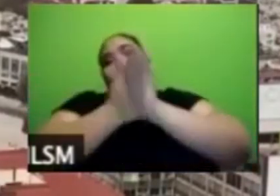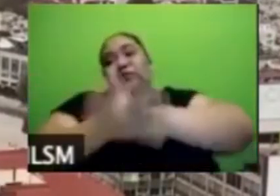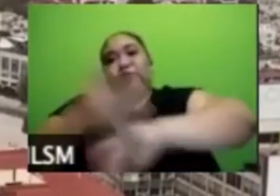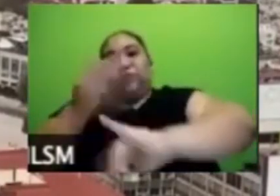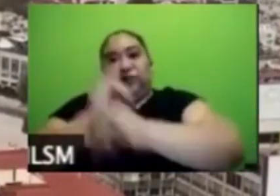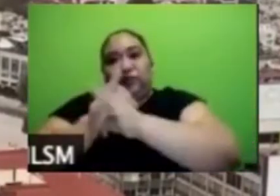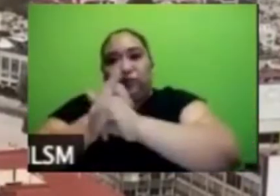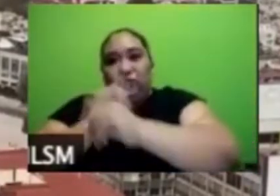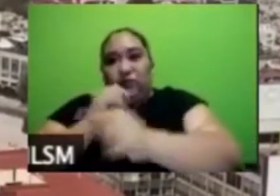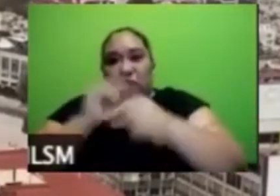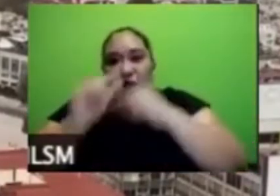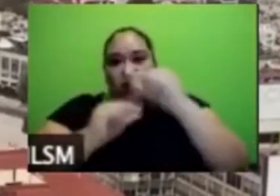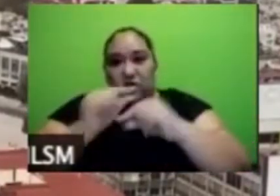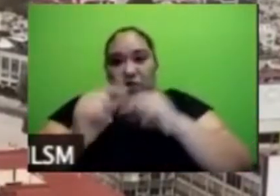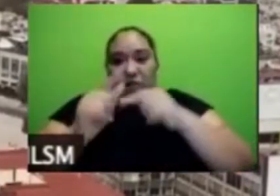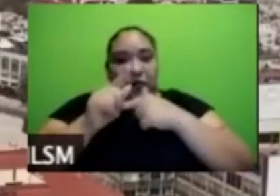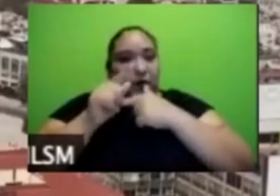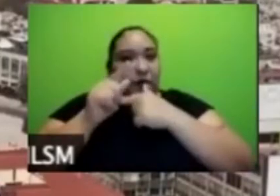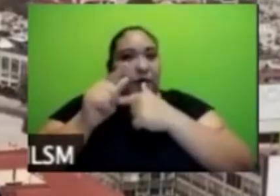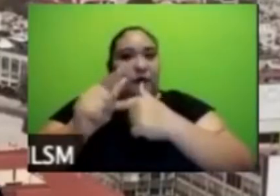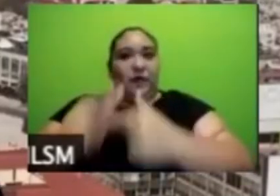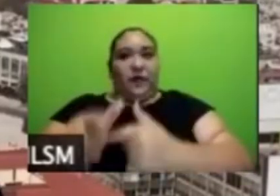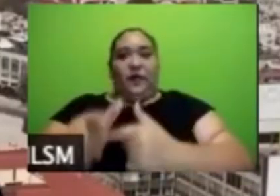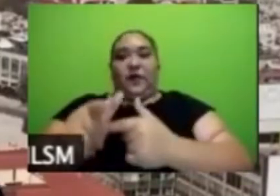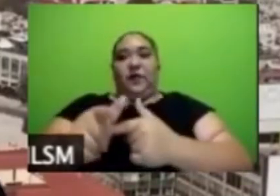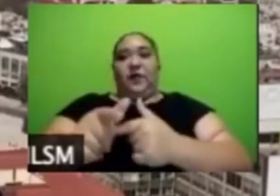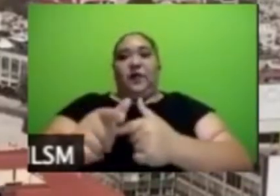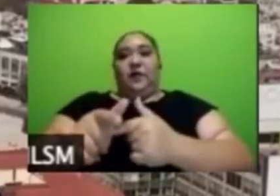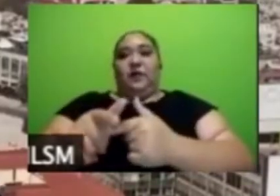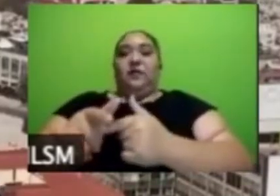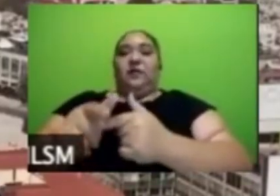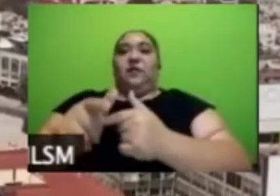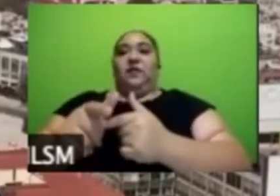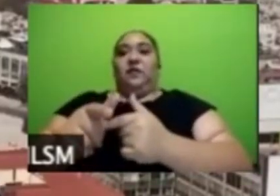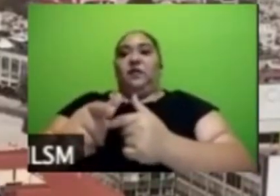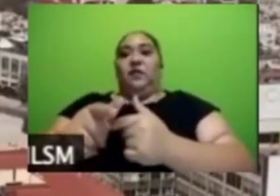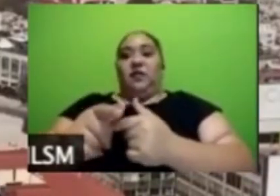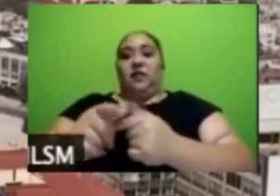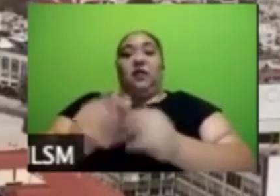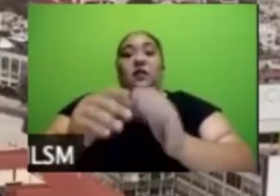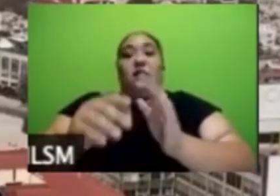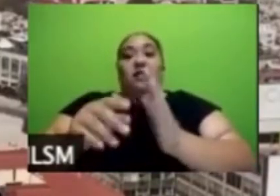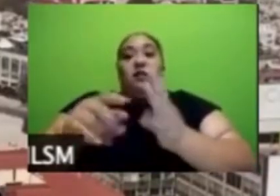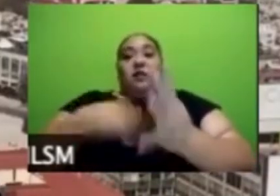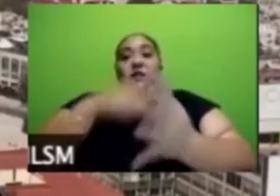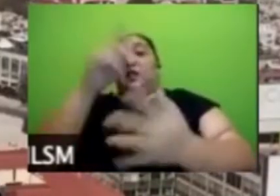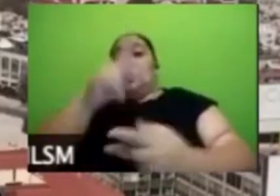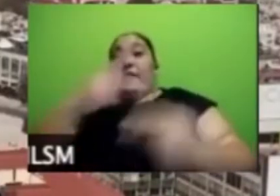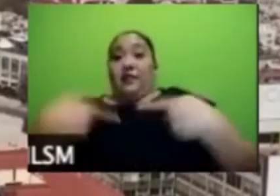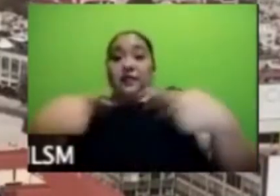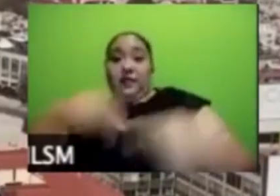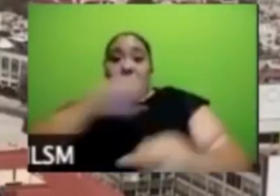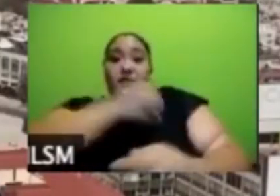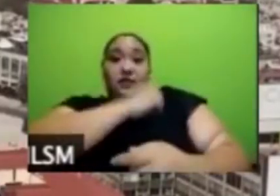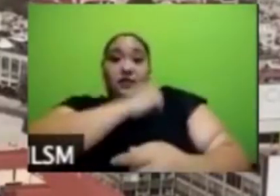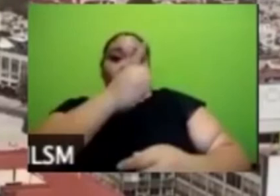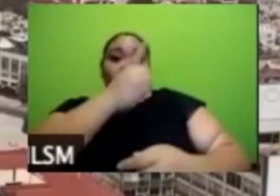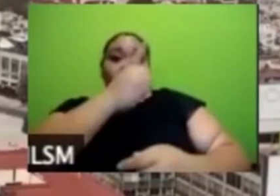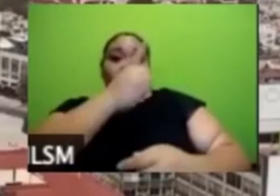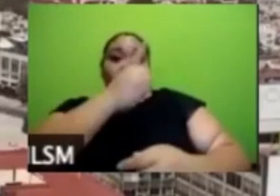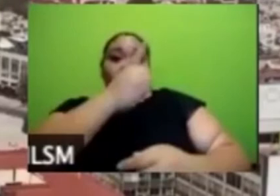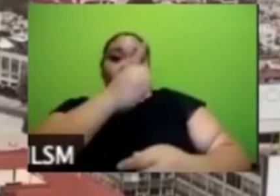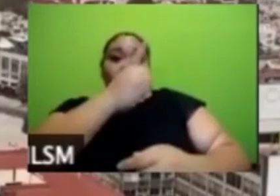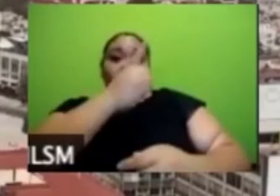voy a seguir un poco el guión como Alejandro personal de salud el personal de salud tal vez sea lo más respetado que hay o sea